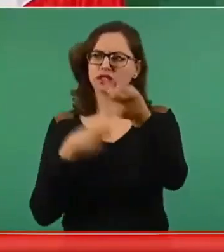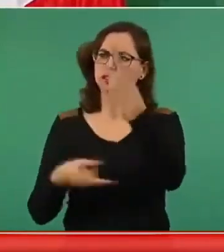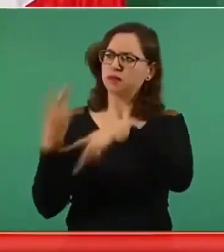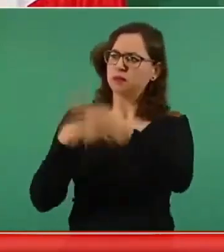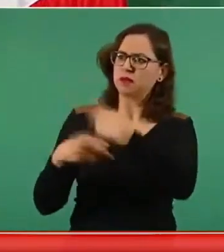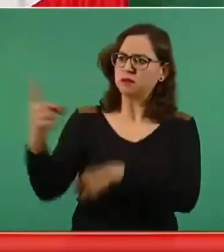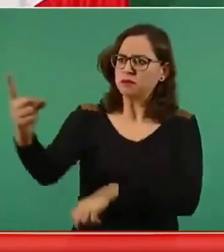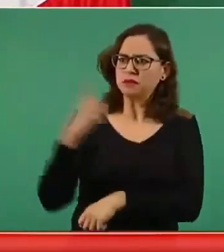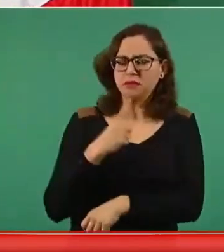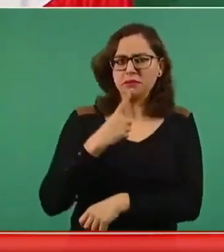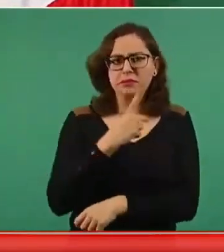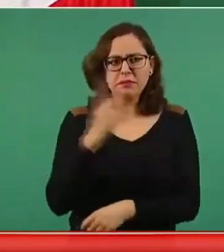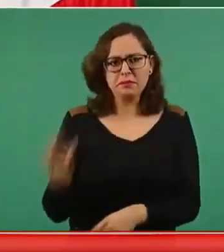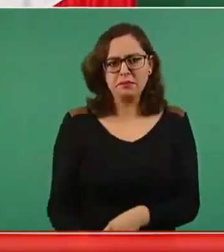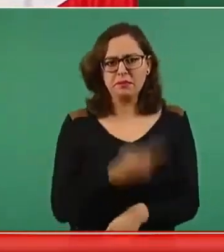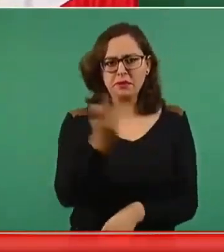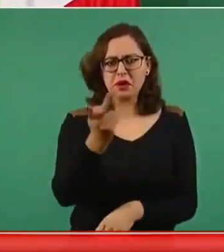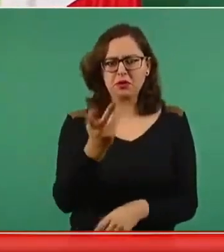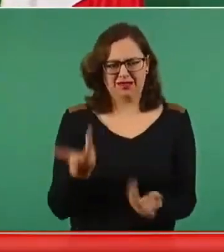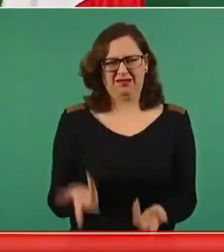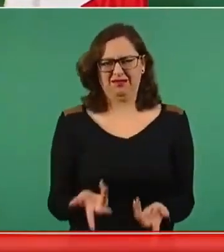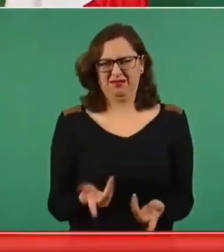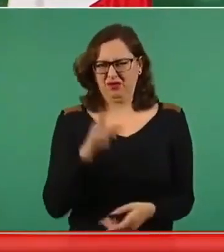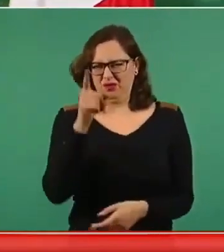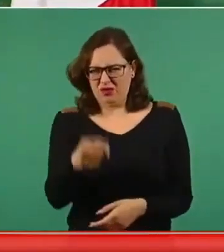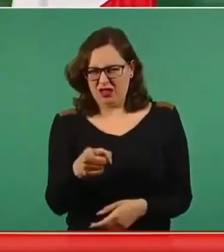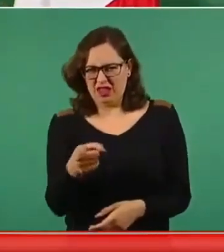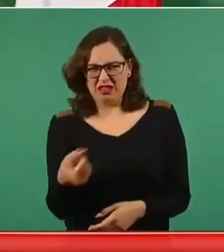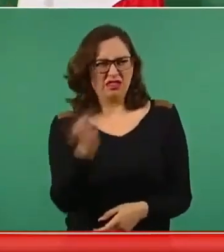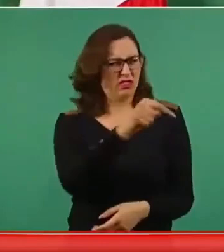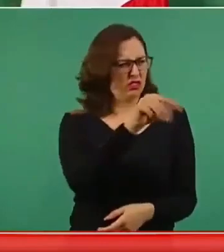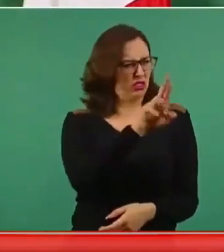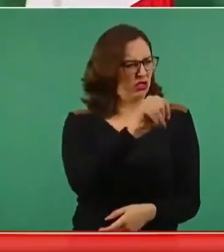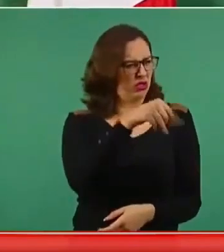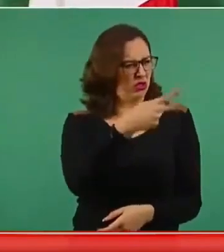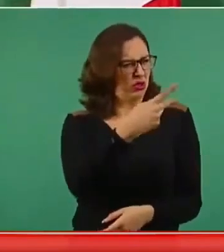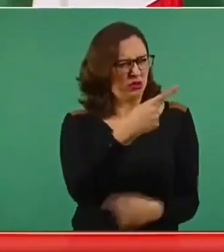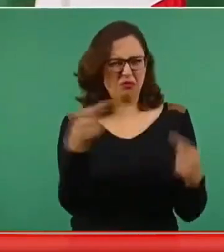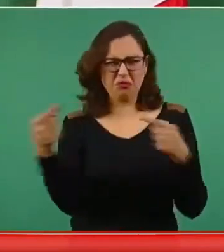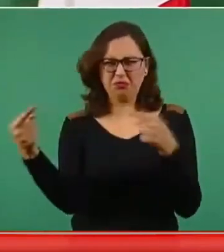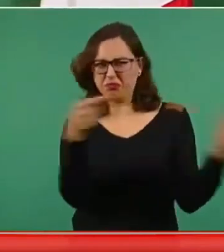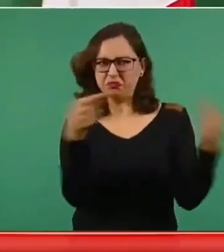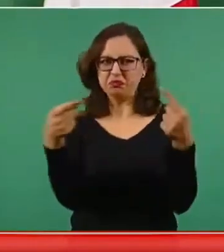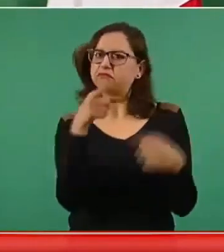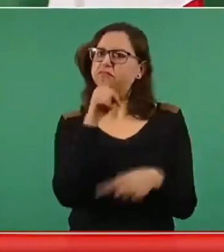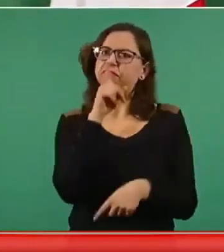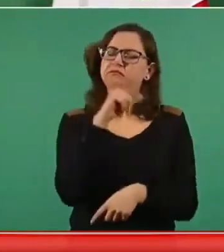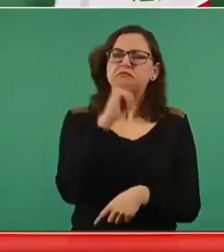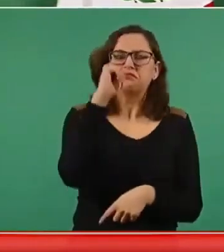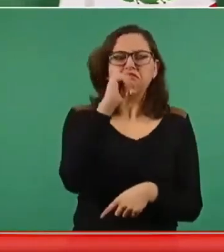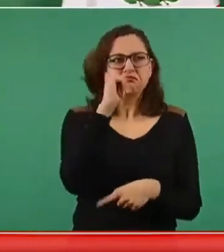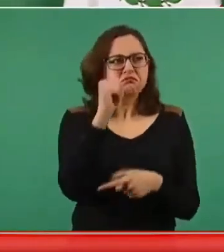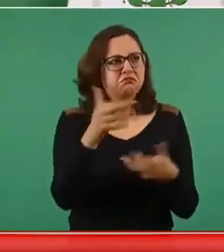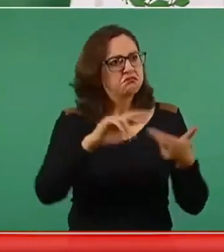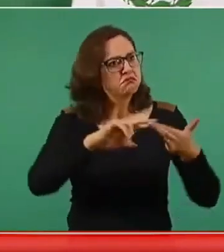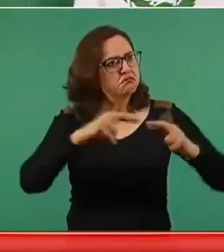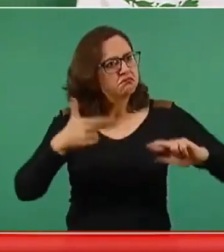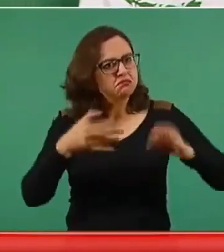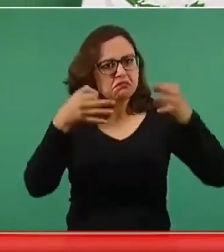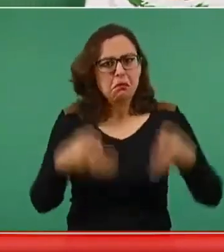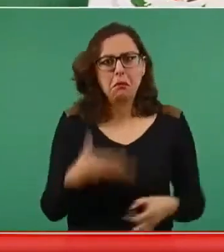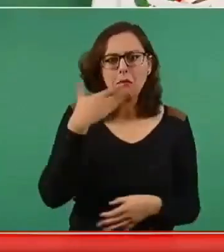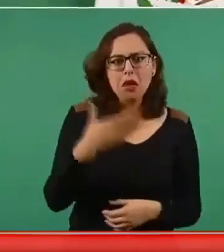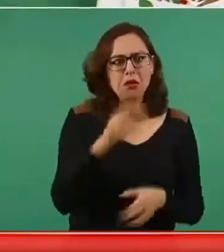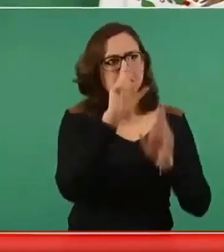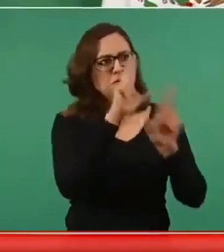respetuosa cuando se apostaba a que íbamos a confrontarnos, a íbamos a